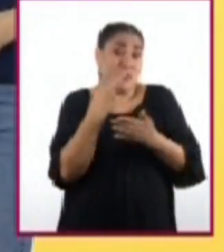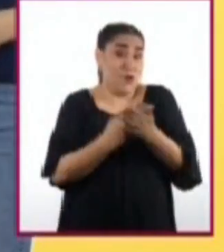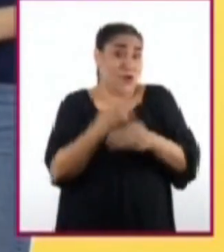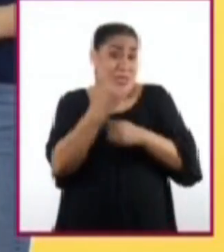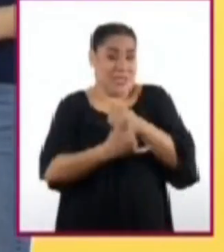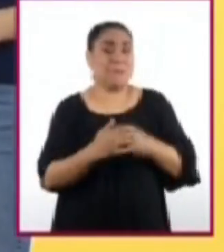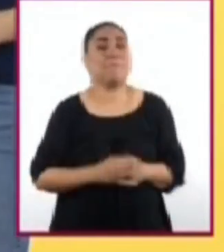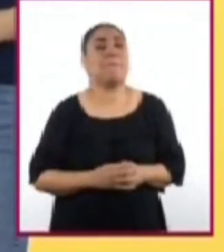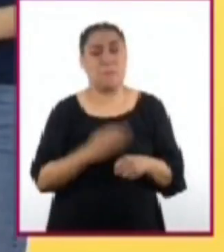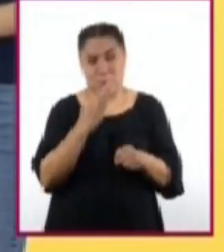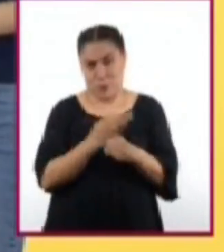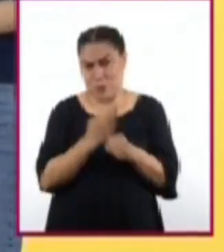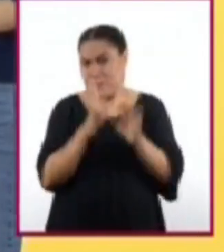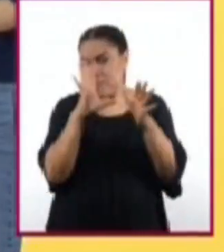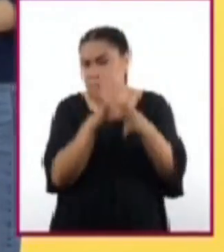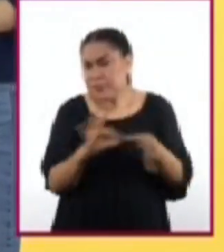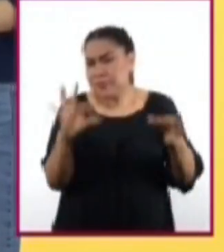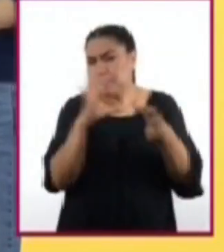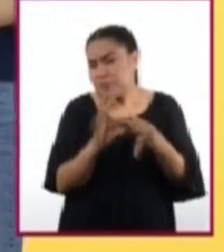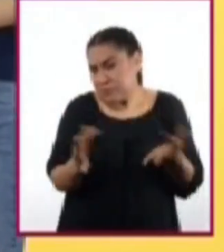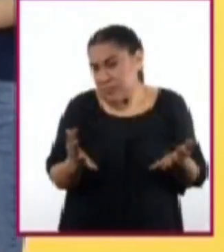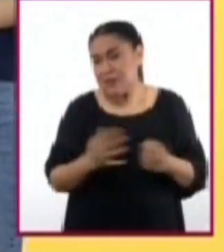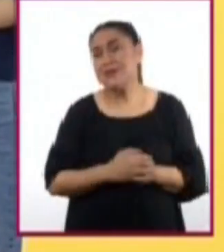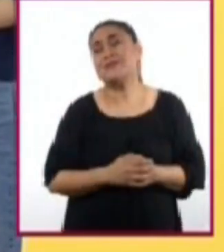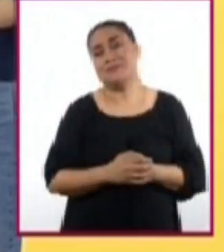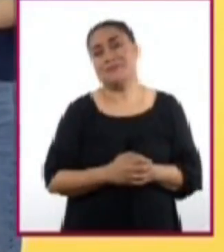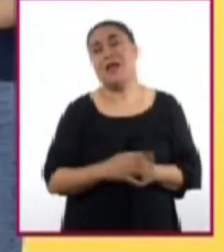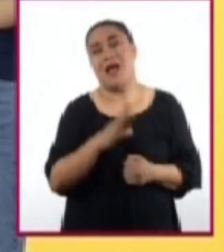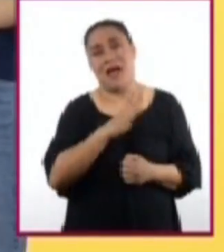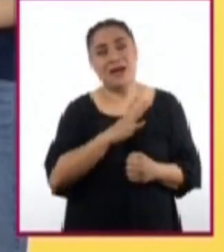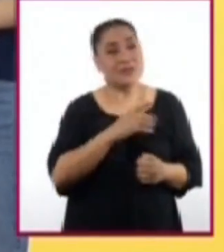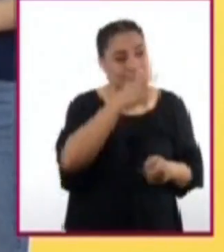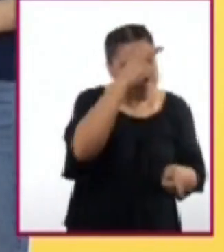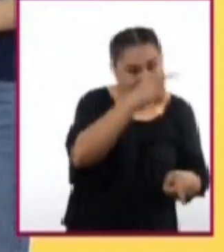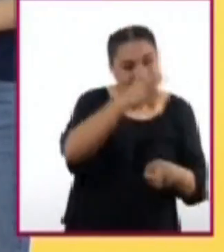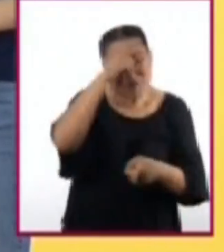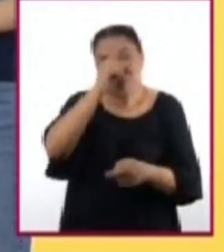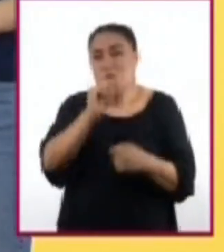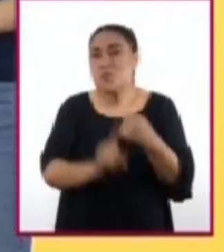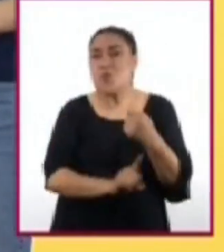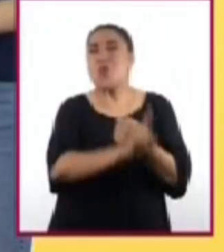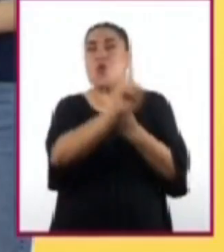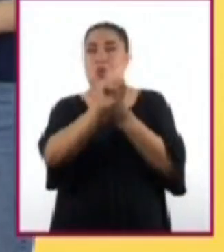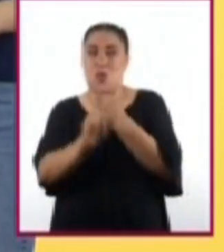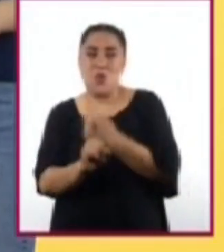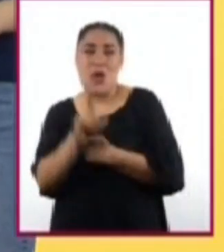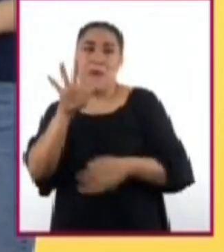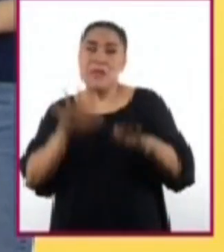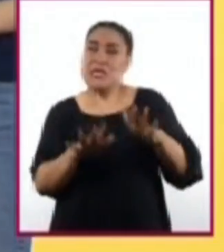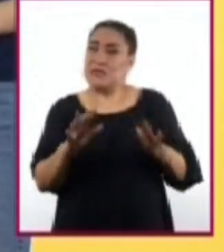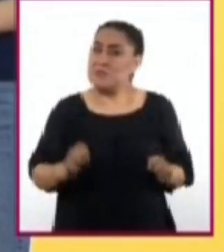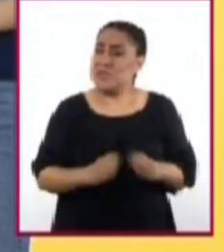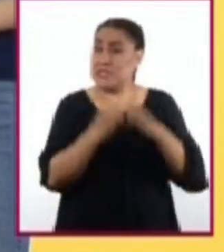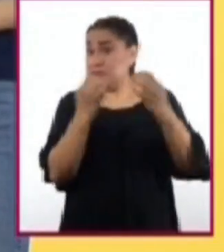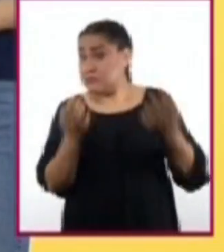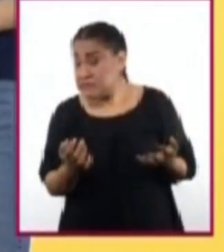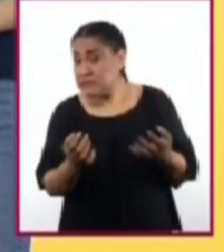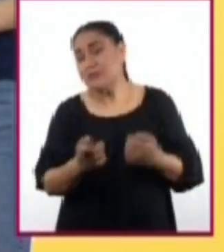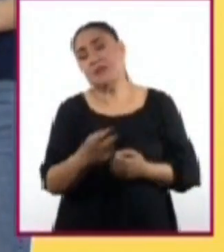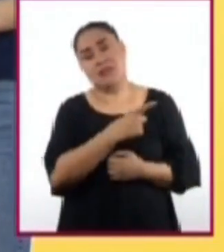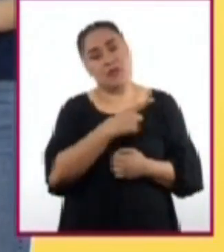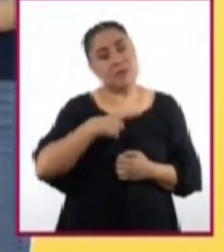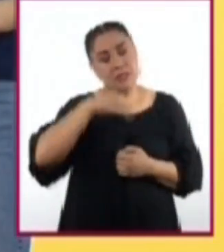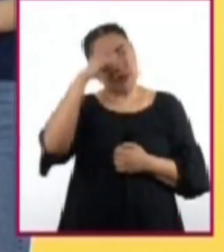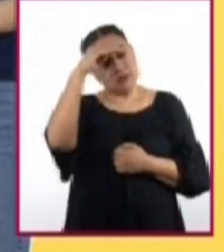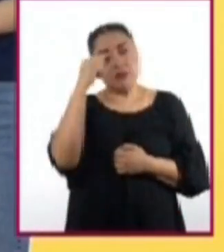Como hemos reflexionado, en esta ocasión frente a algunos problemas o situaciones que nos ponen en riesgo, debemos tomar